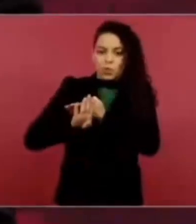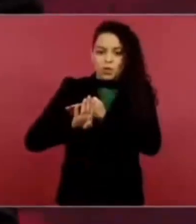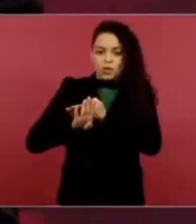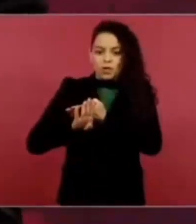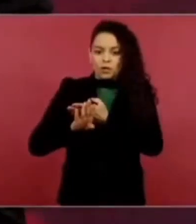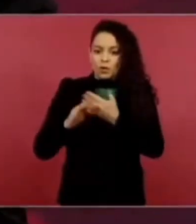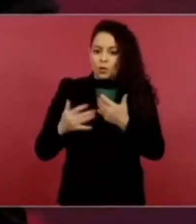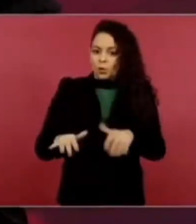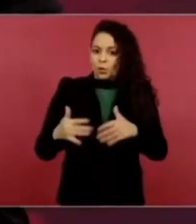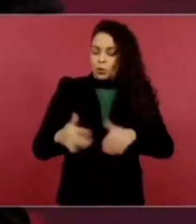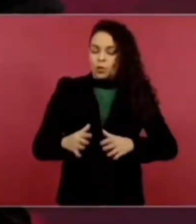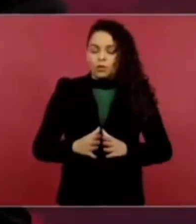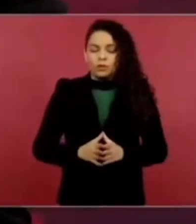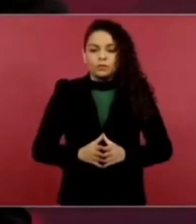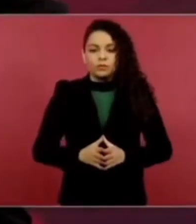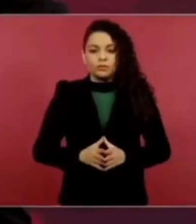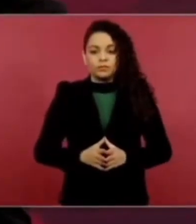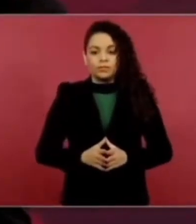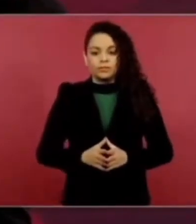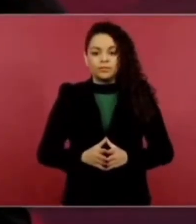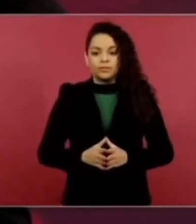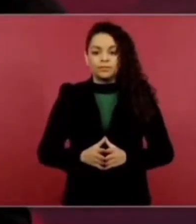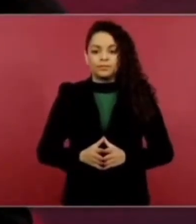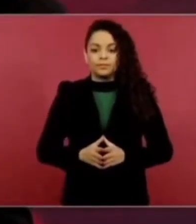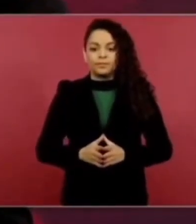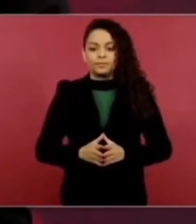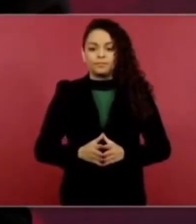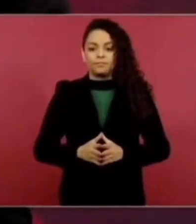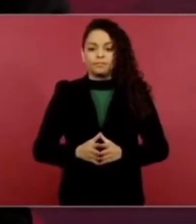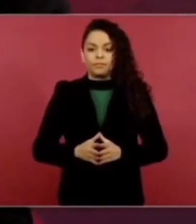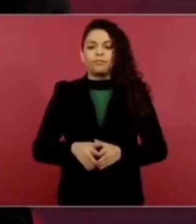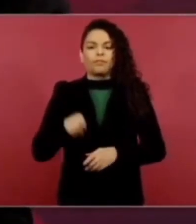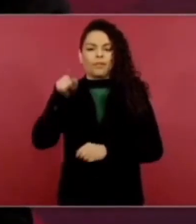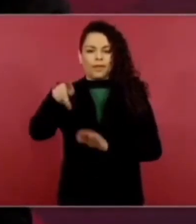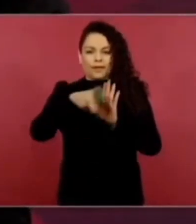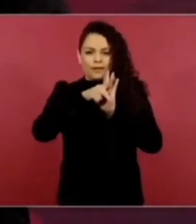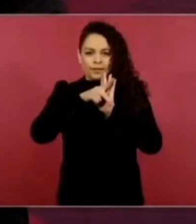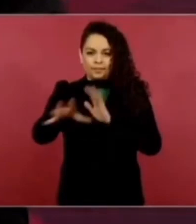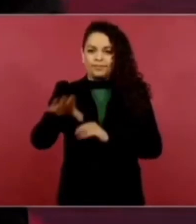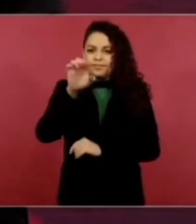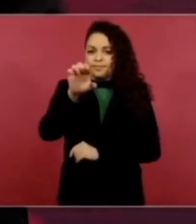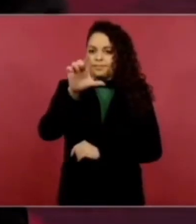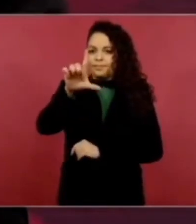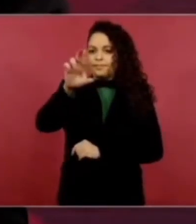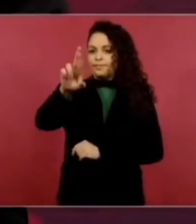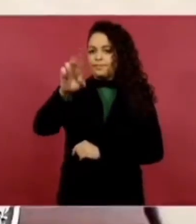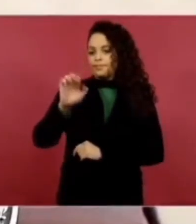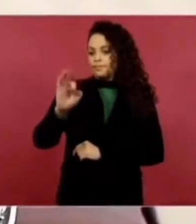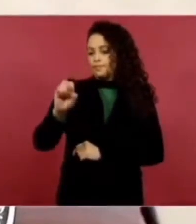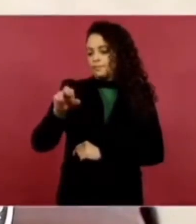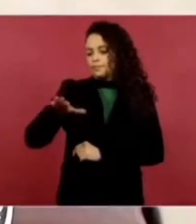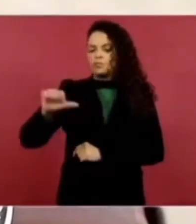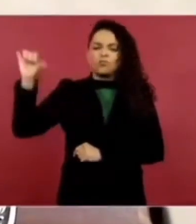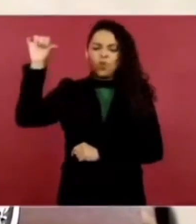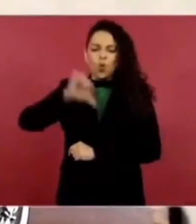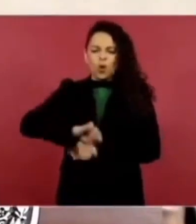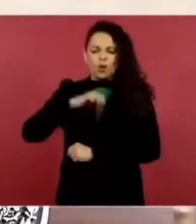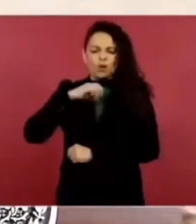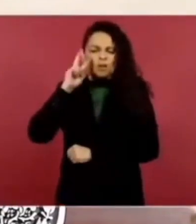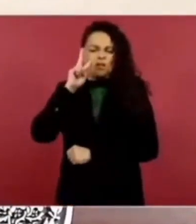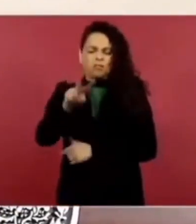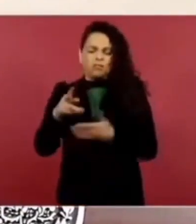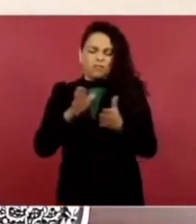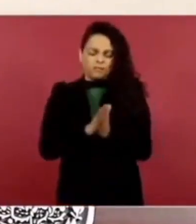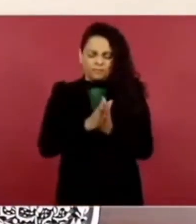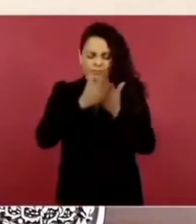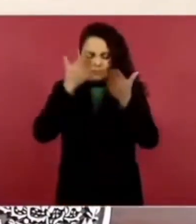Hoy leo en el Reforma, a pesar de que el presidente